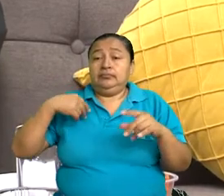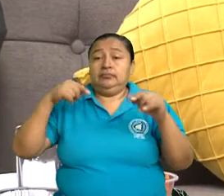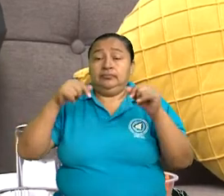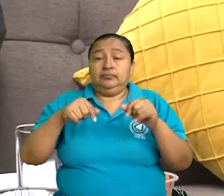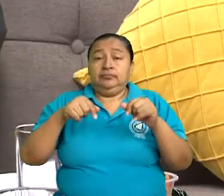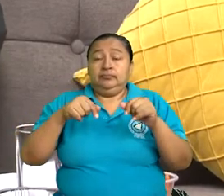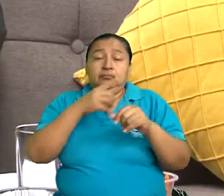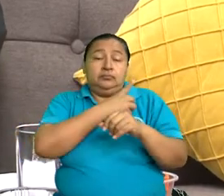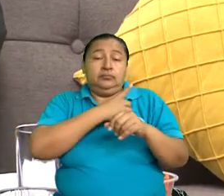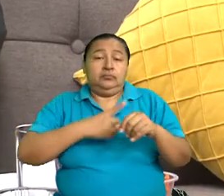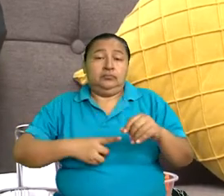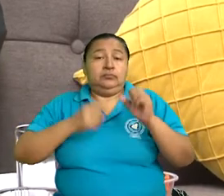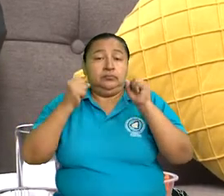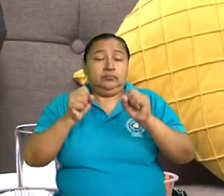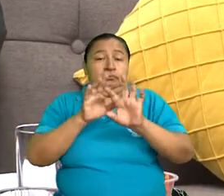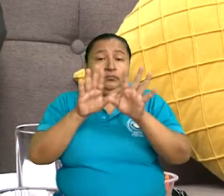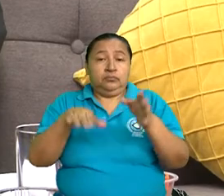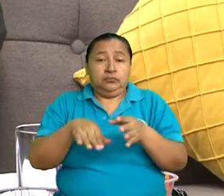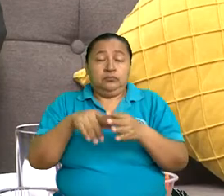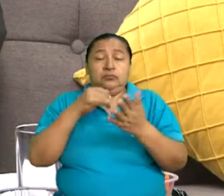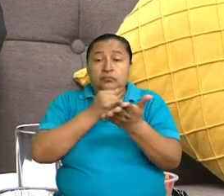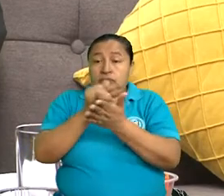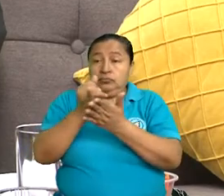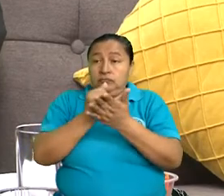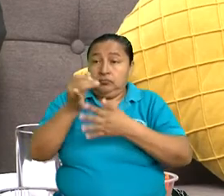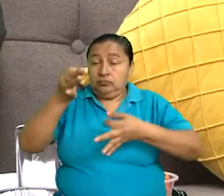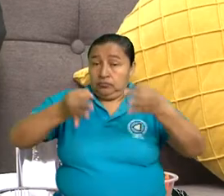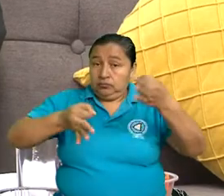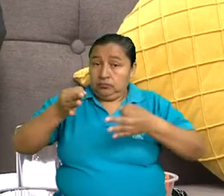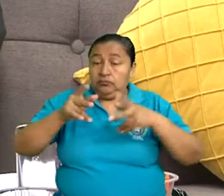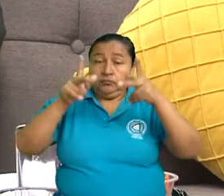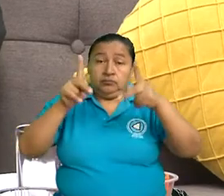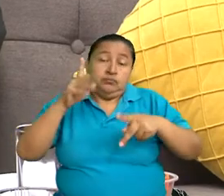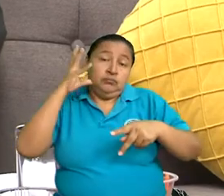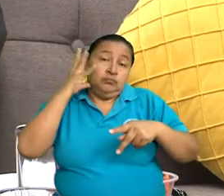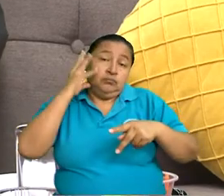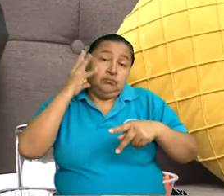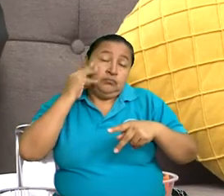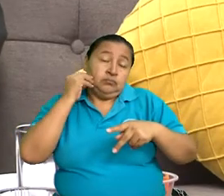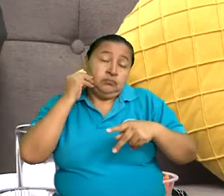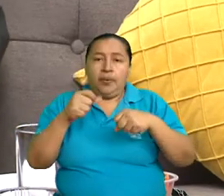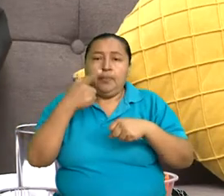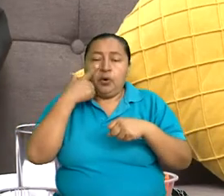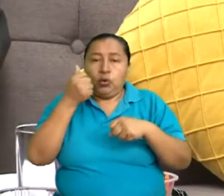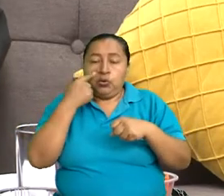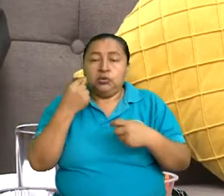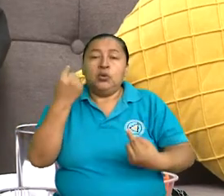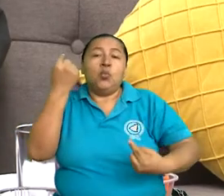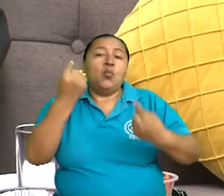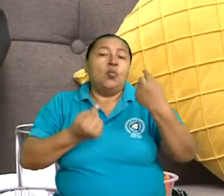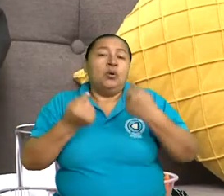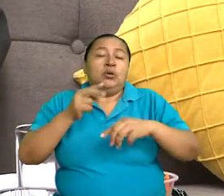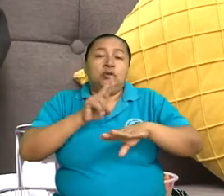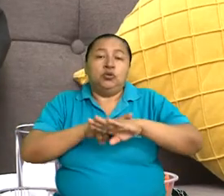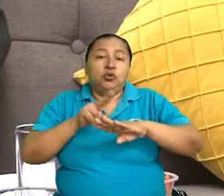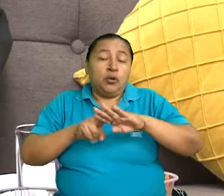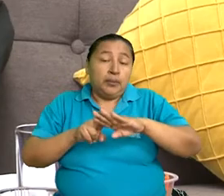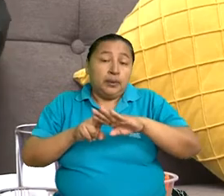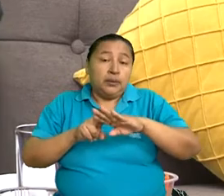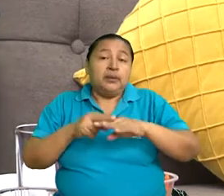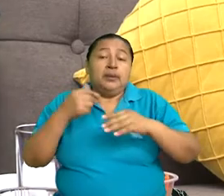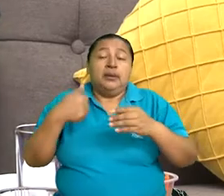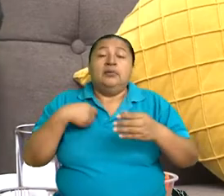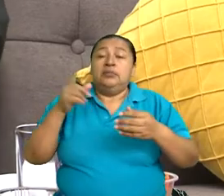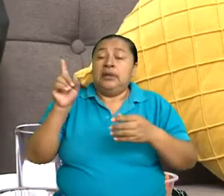diputados y diputadas, los investigadores jurídicos, los expertos, podemos conocer cuáles son las normas que ya han sido derogadas